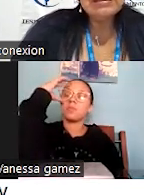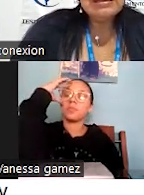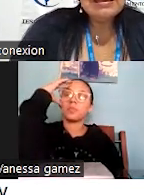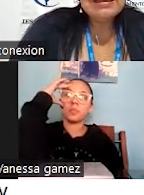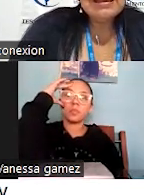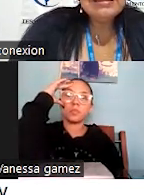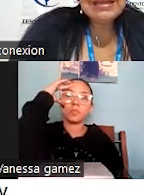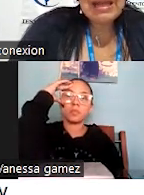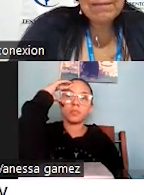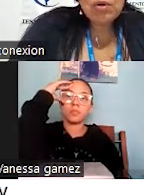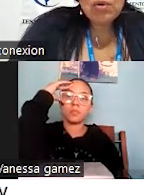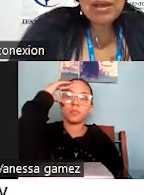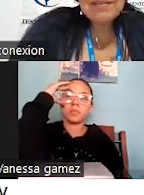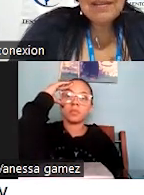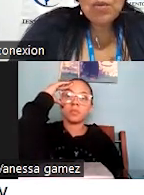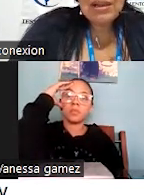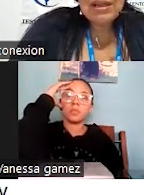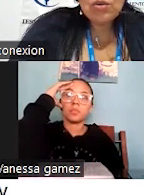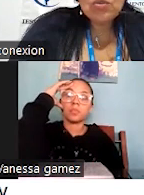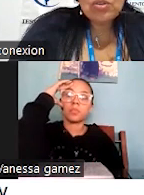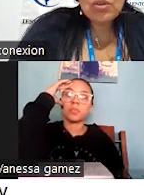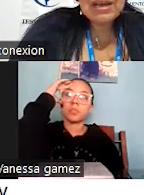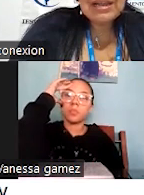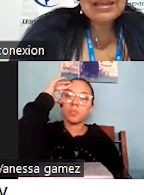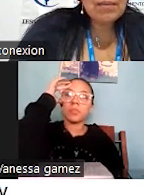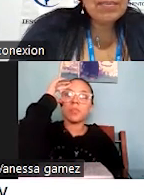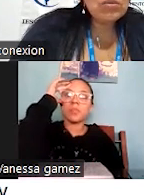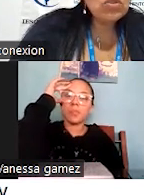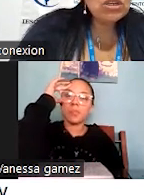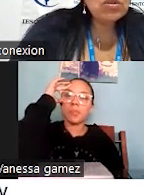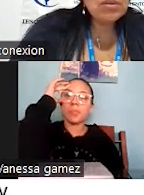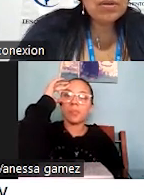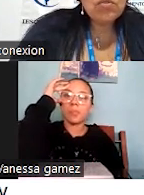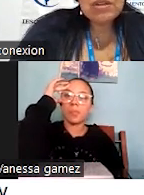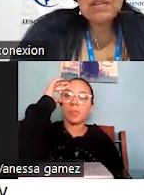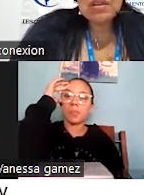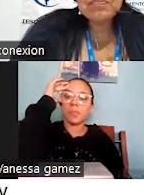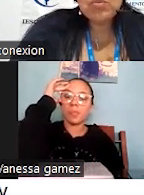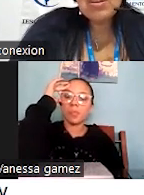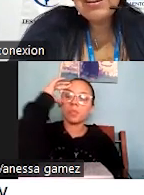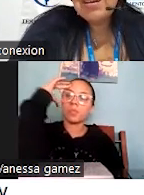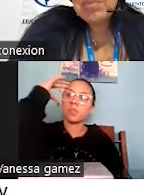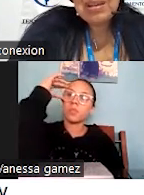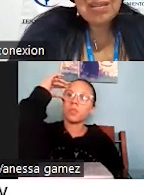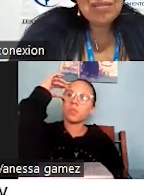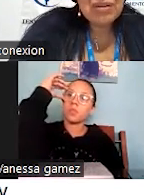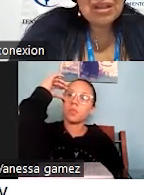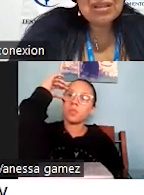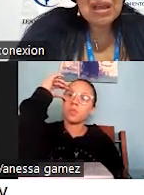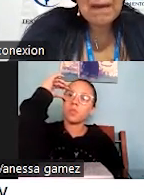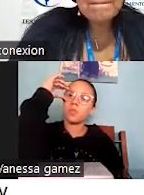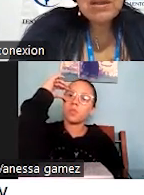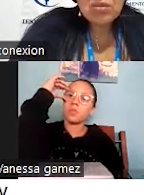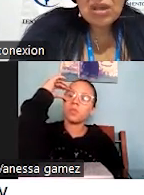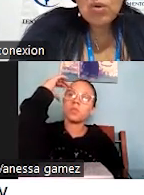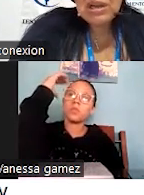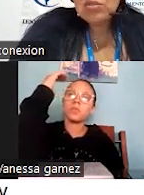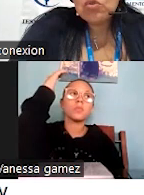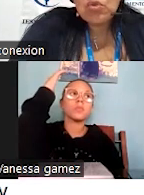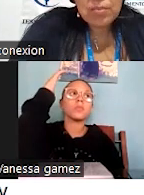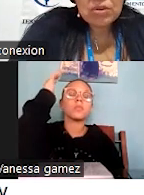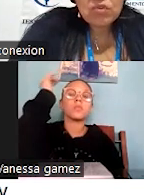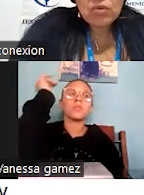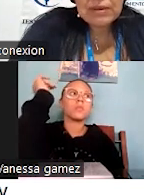cosa, o sea, ni tampoco es igual el concepto de calidad para un chino que para un francés, porque cada país es diferente, pero